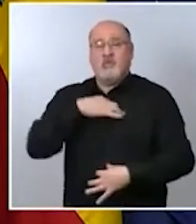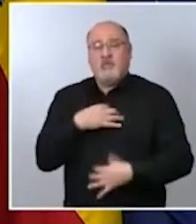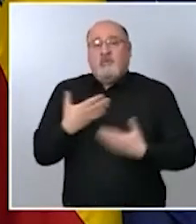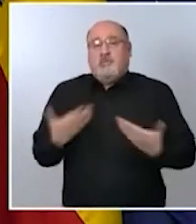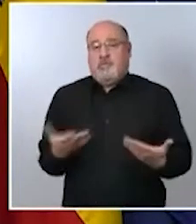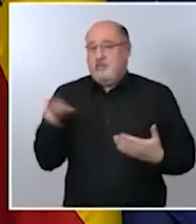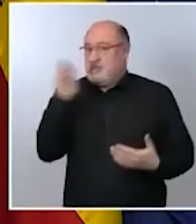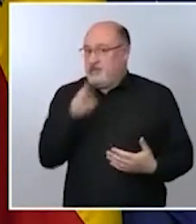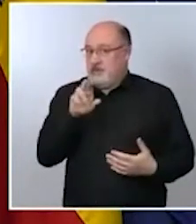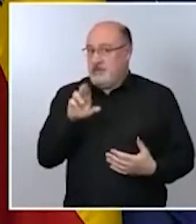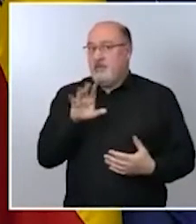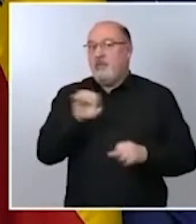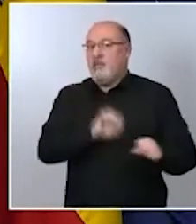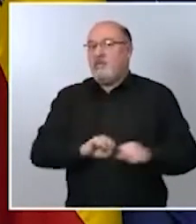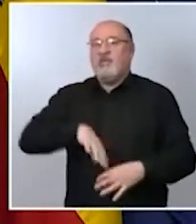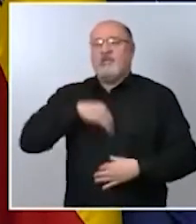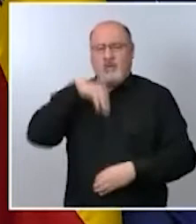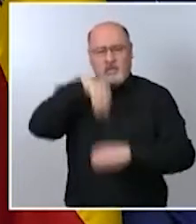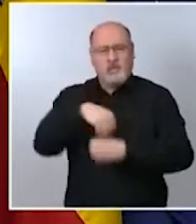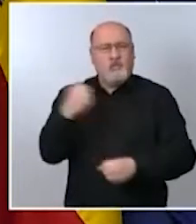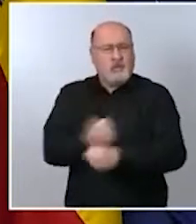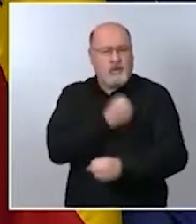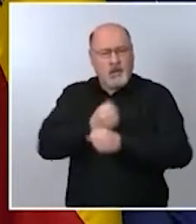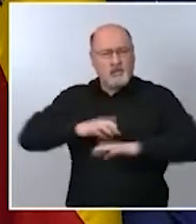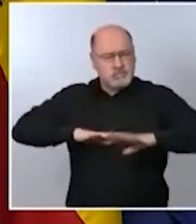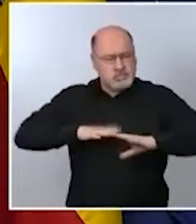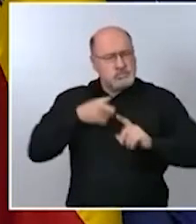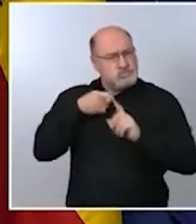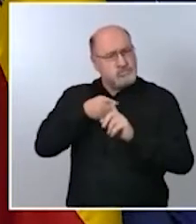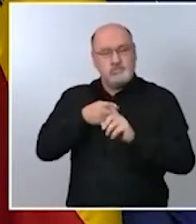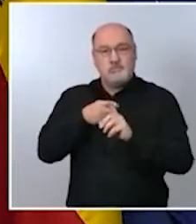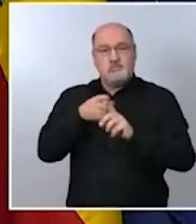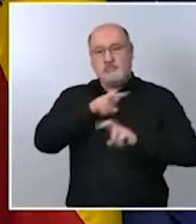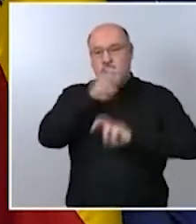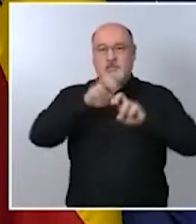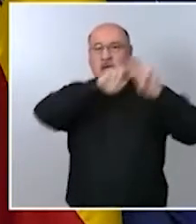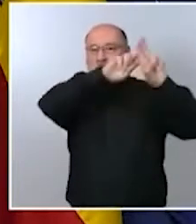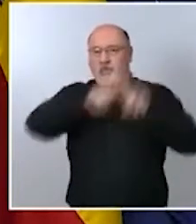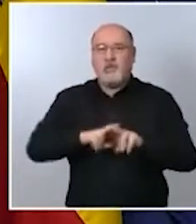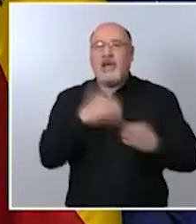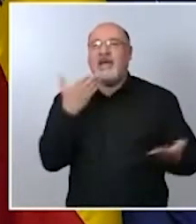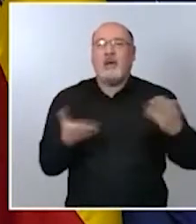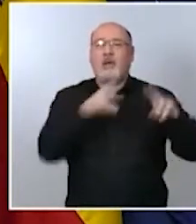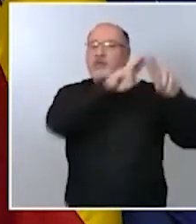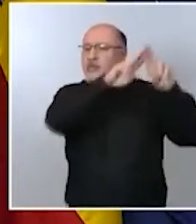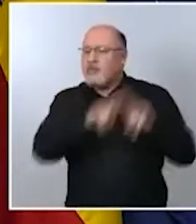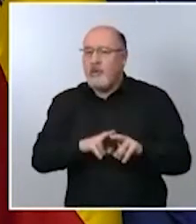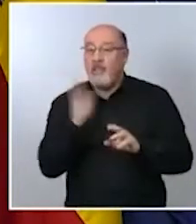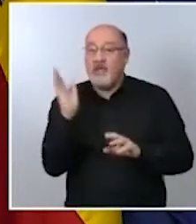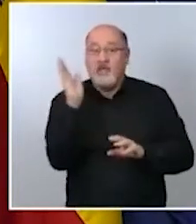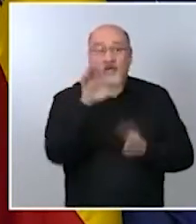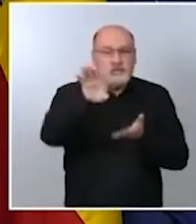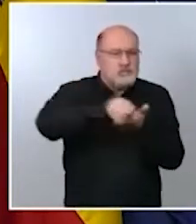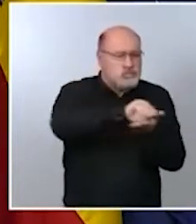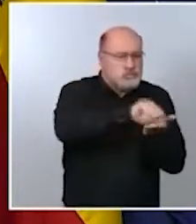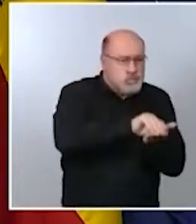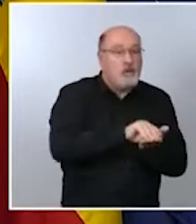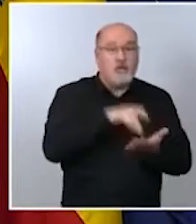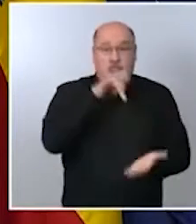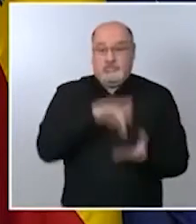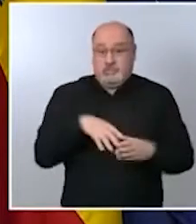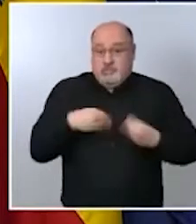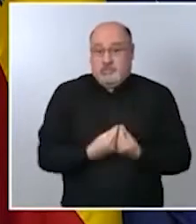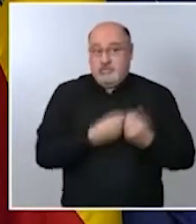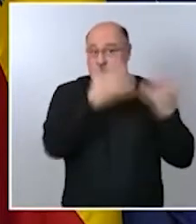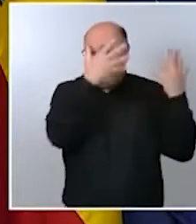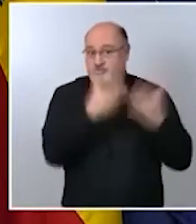estamos ya en ello estamos trabajando y hemos empezado como corresponde evaluando los daños que al día de hoy se pueden objetivar